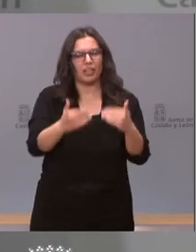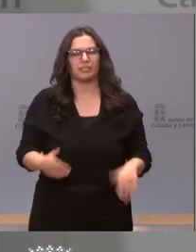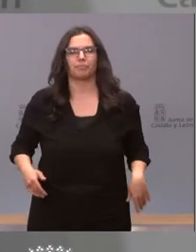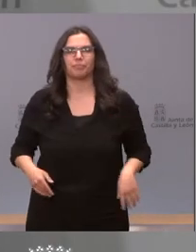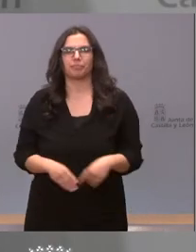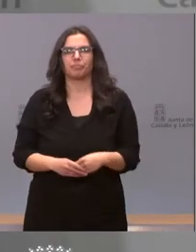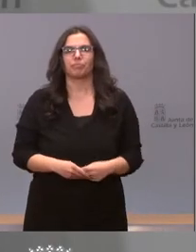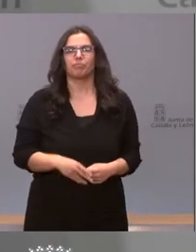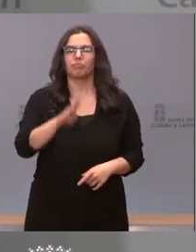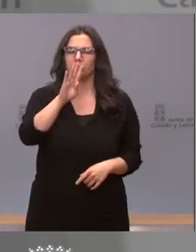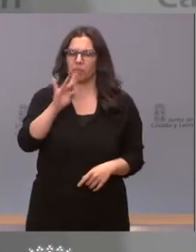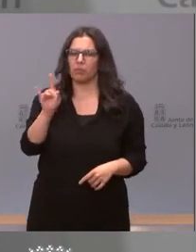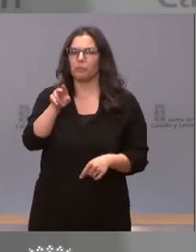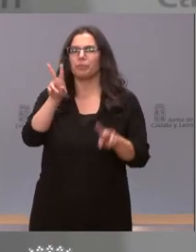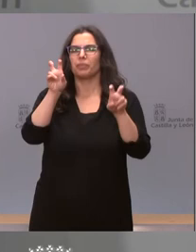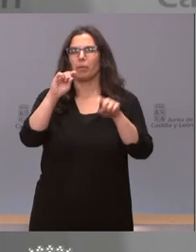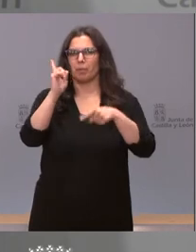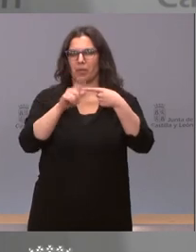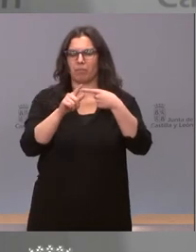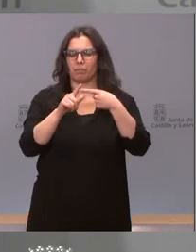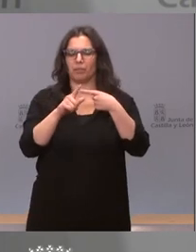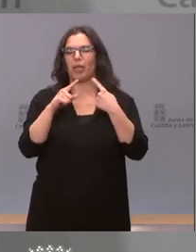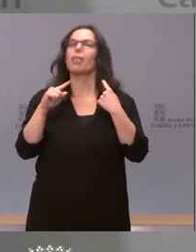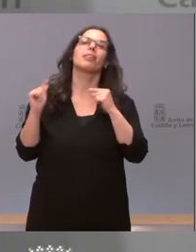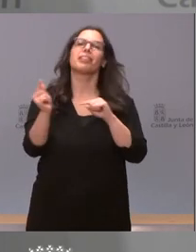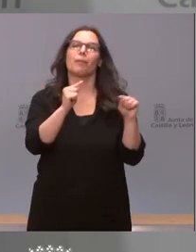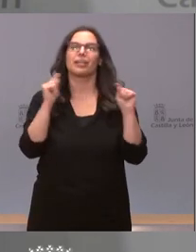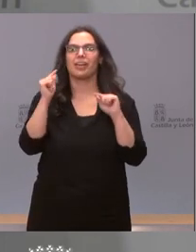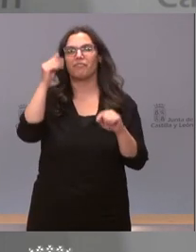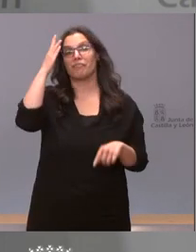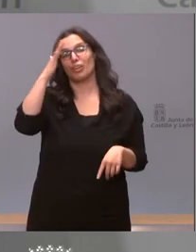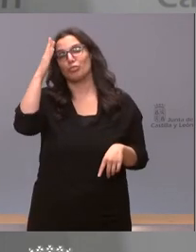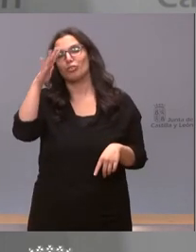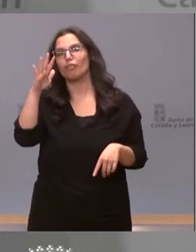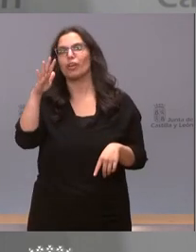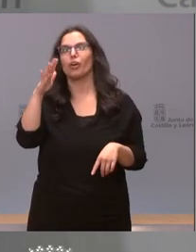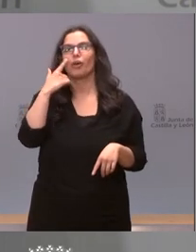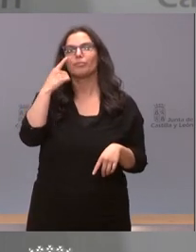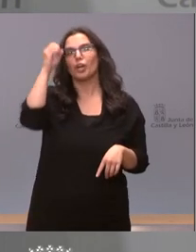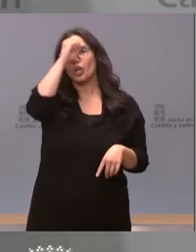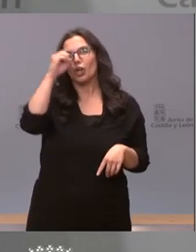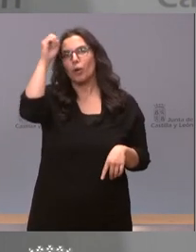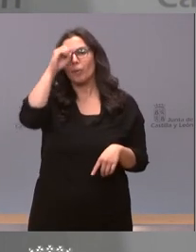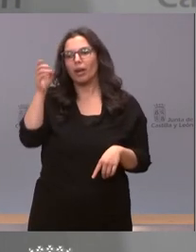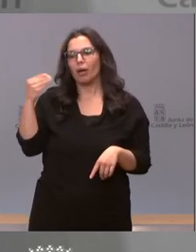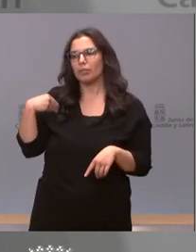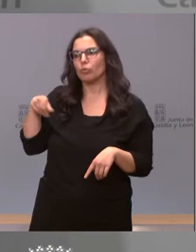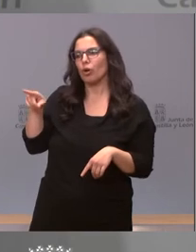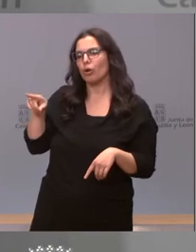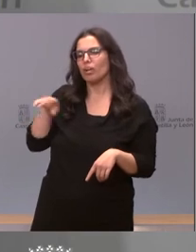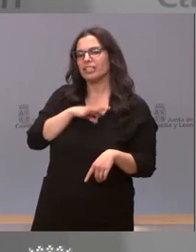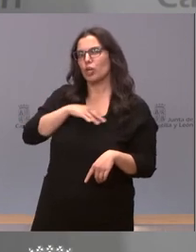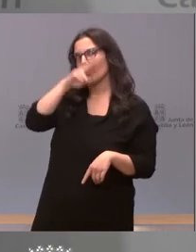Sí sobre la primera pregunta el debate filosófico de que opina un señor que está en Madrid no puede viajar